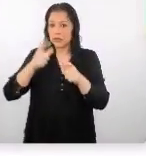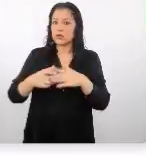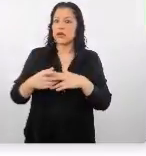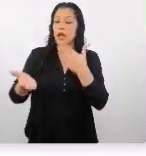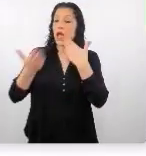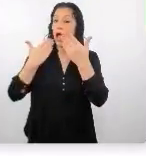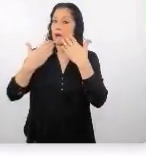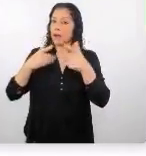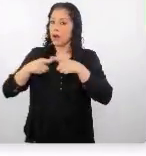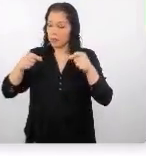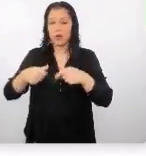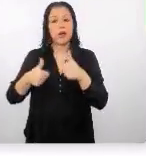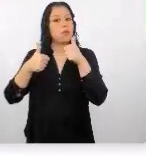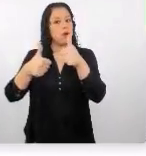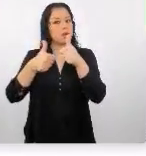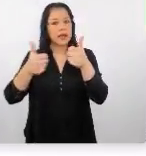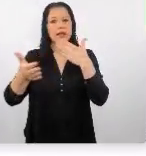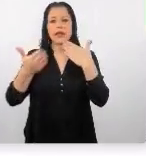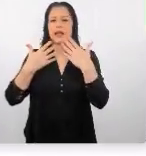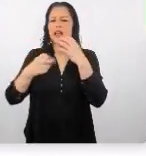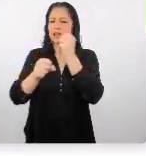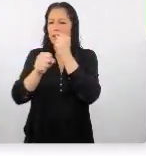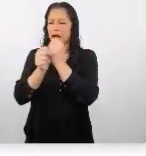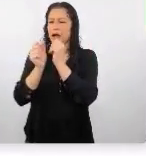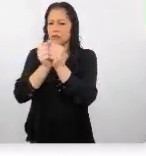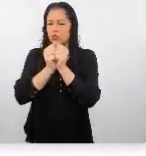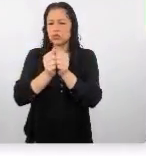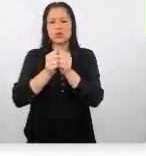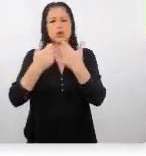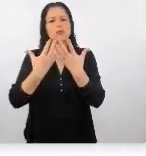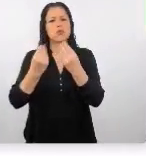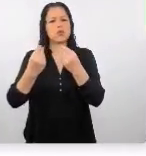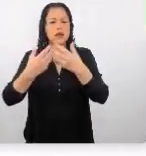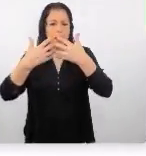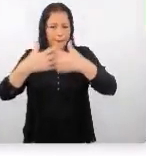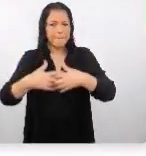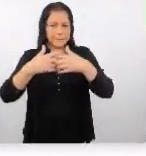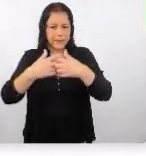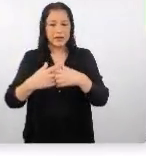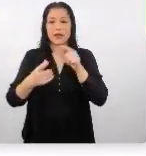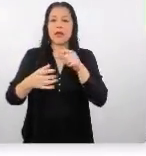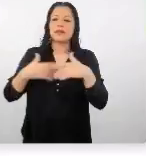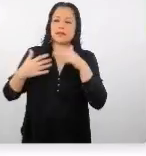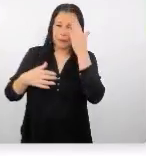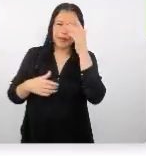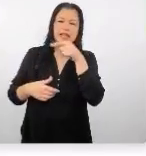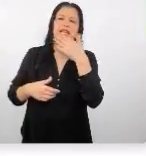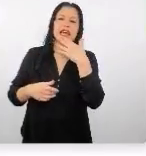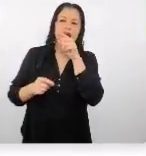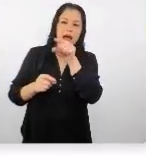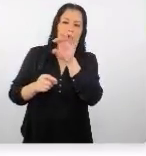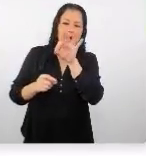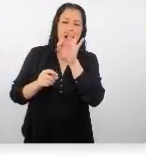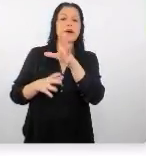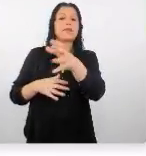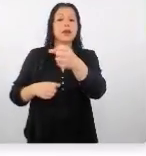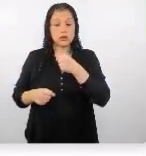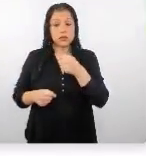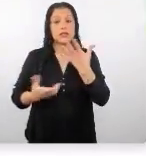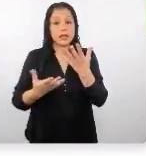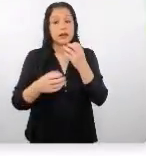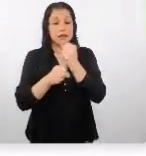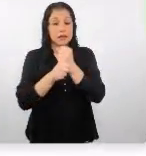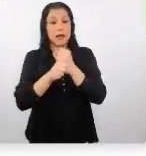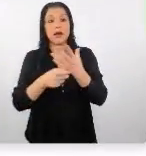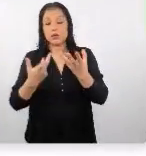de japonés y que trabajan con varias empresas y que no son exclusivos entonces siempre es bueno ya identificar identificar esas personas que ya trabajan en estos